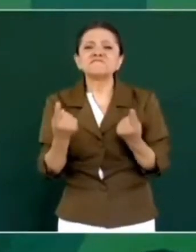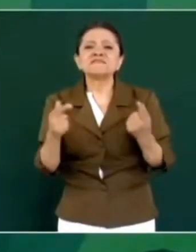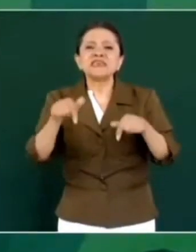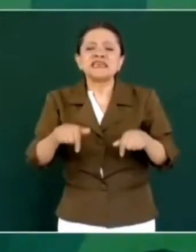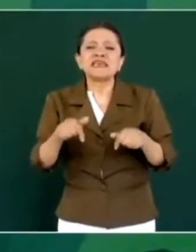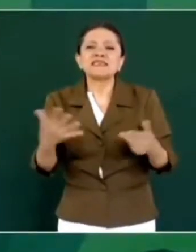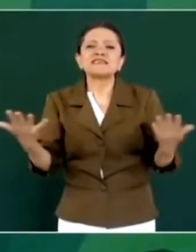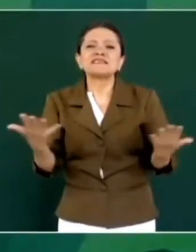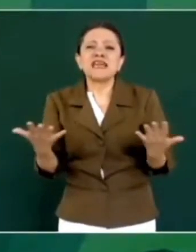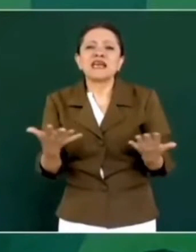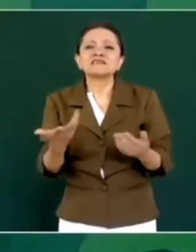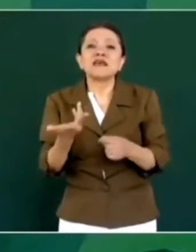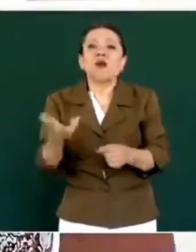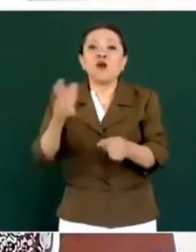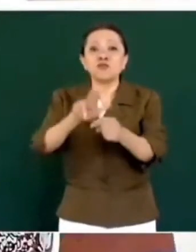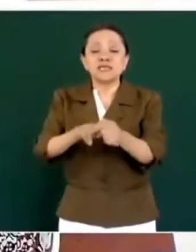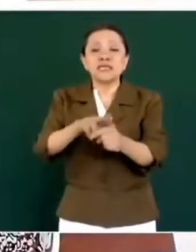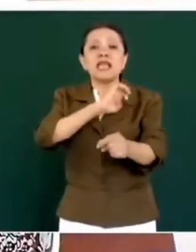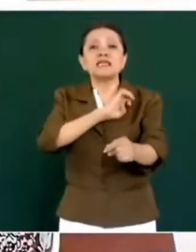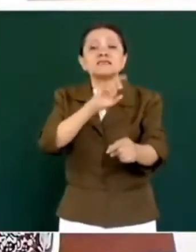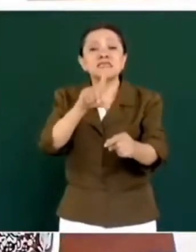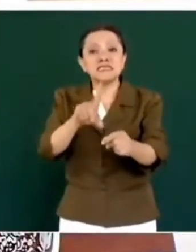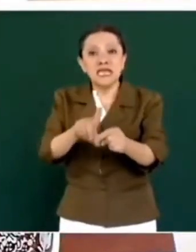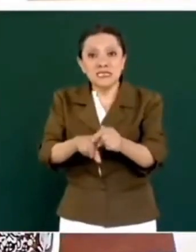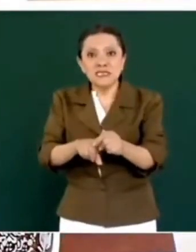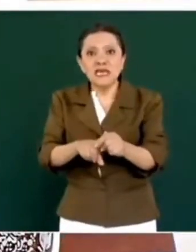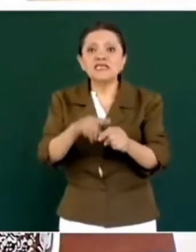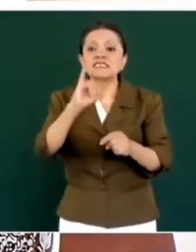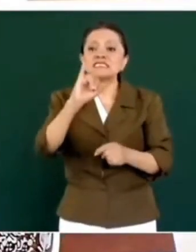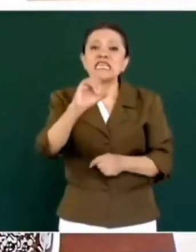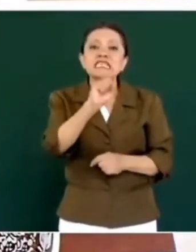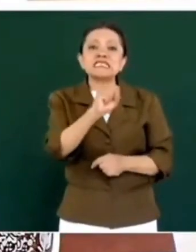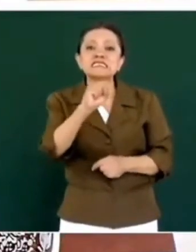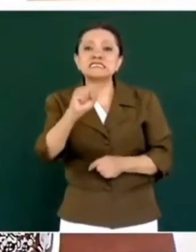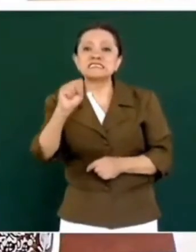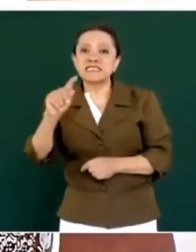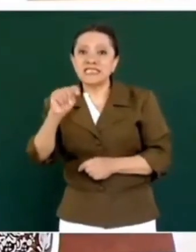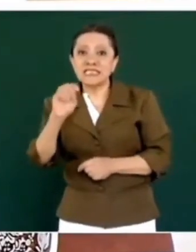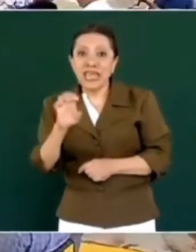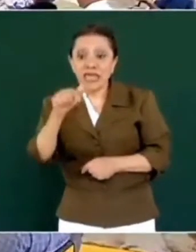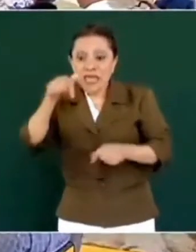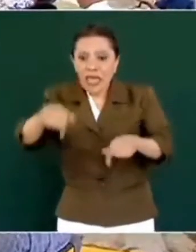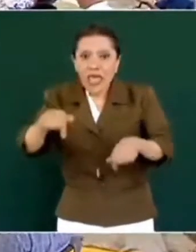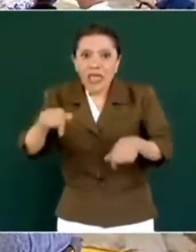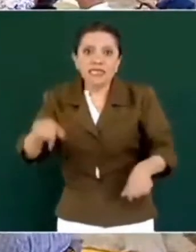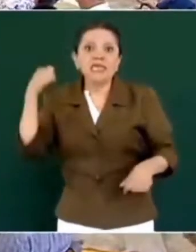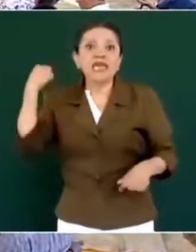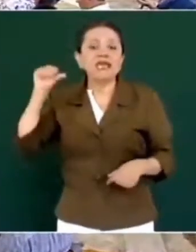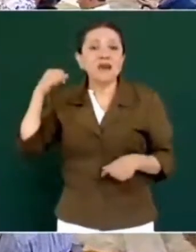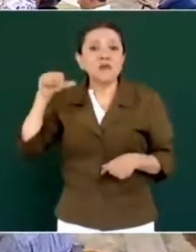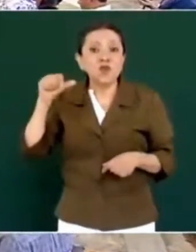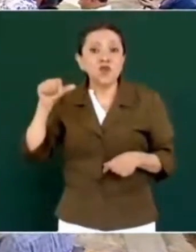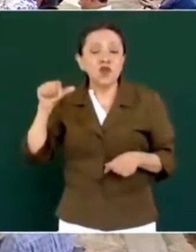de especialidades del Issste. Aquí en Acapulco.